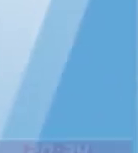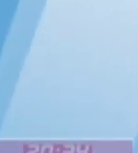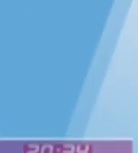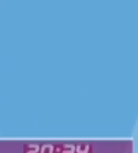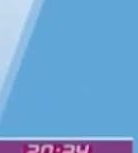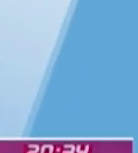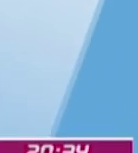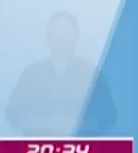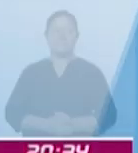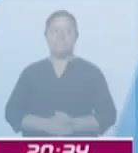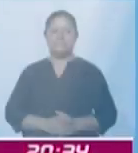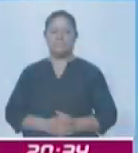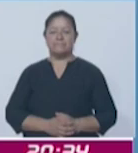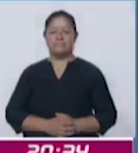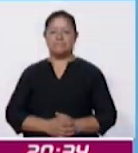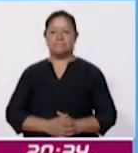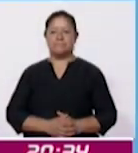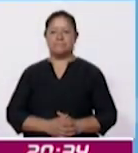Continuamos.